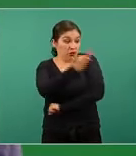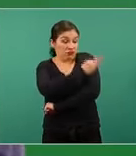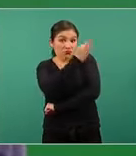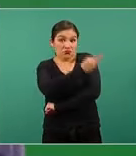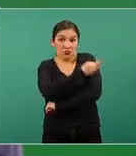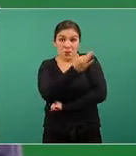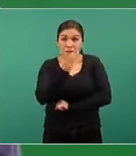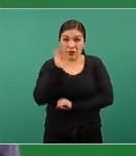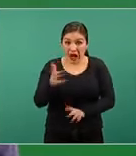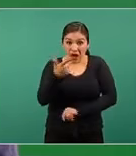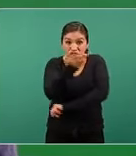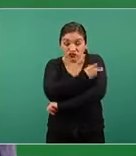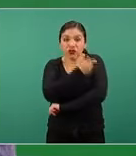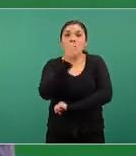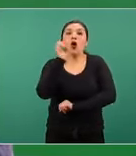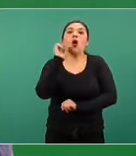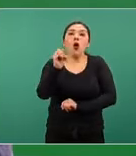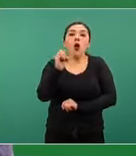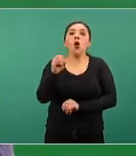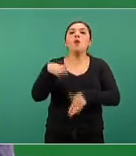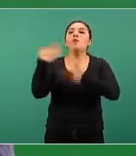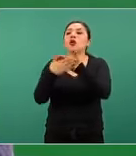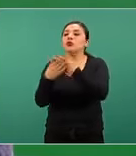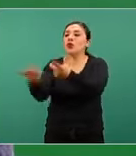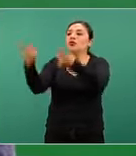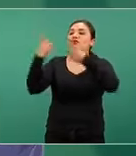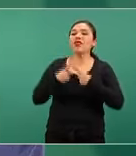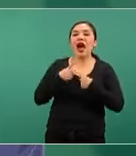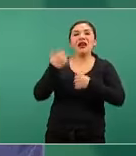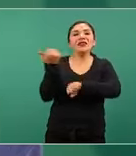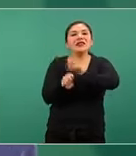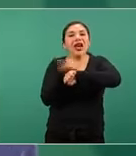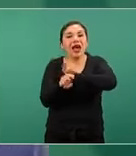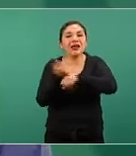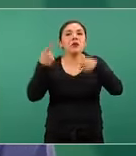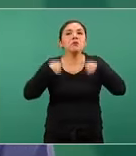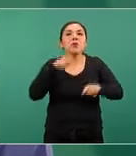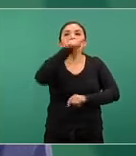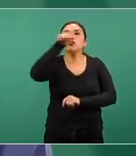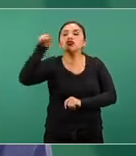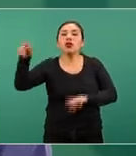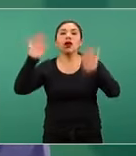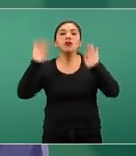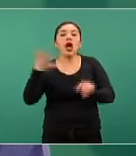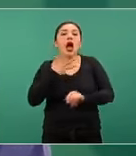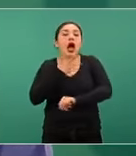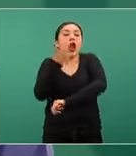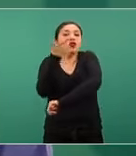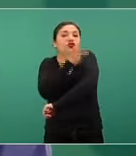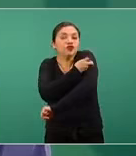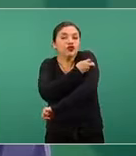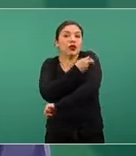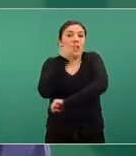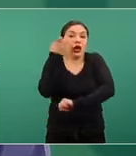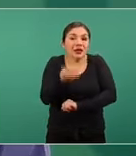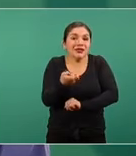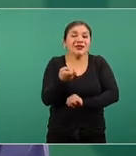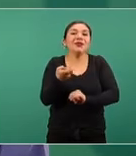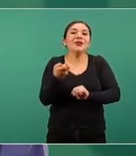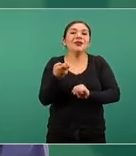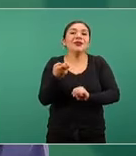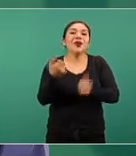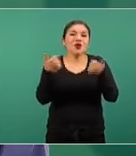vacuna o por la recepción de sangre donada de personas con anticuerpos contra la vacuna